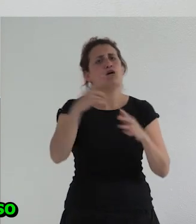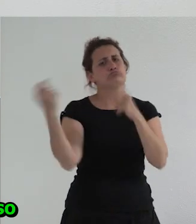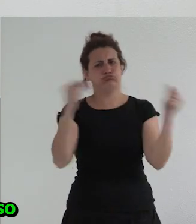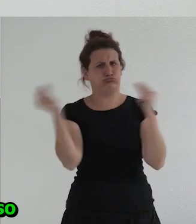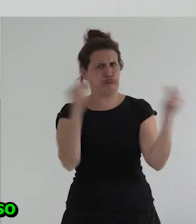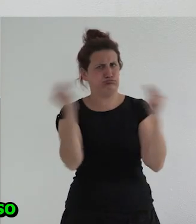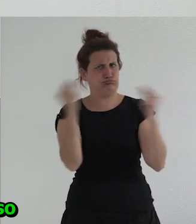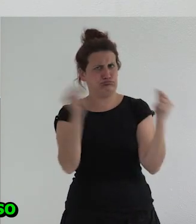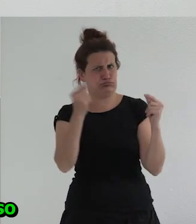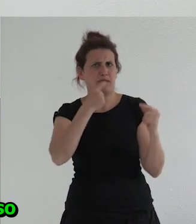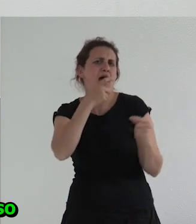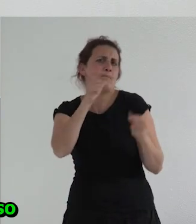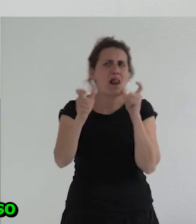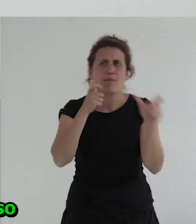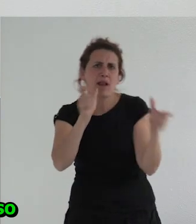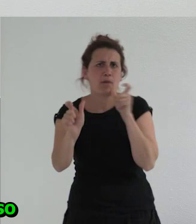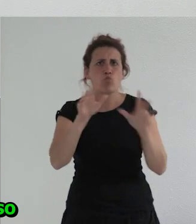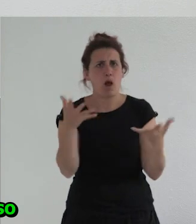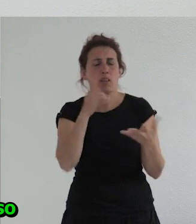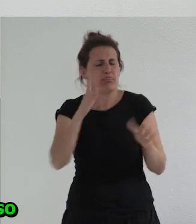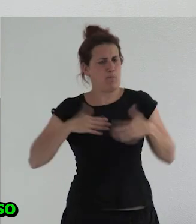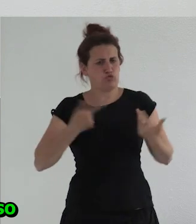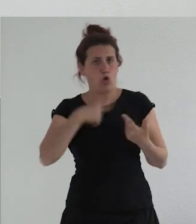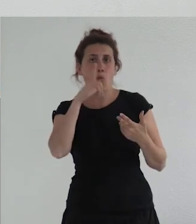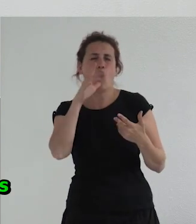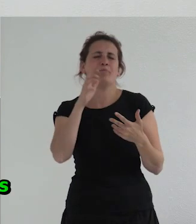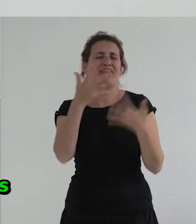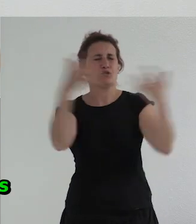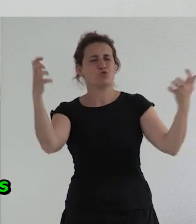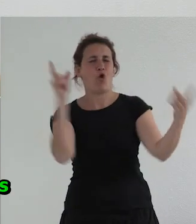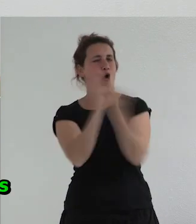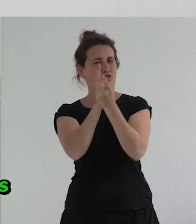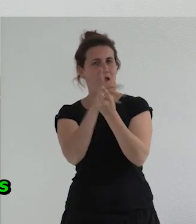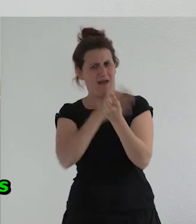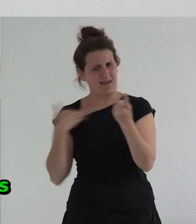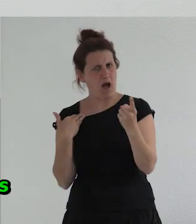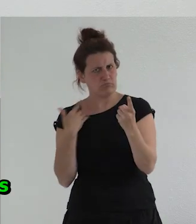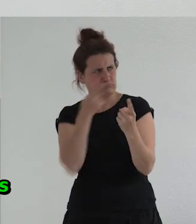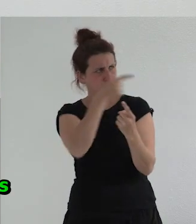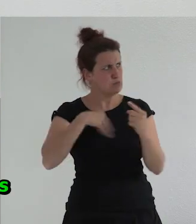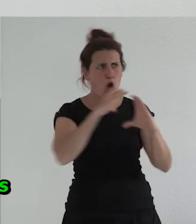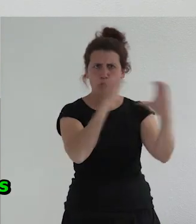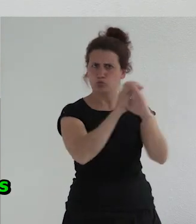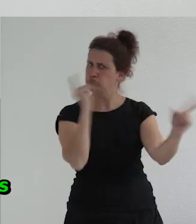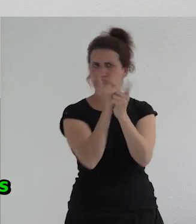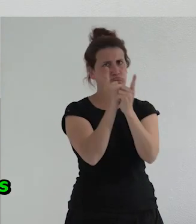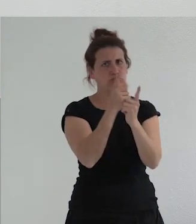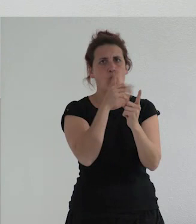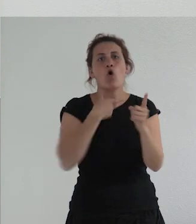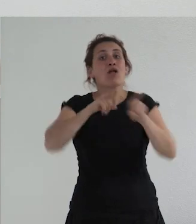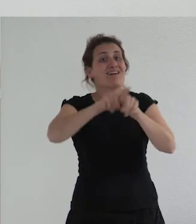dialéctica de pronto apareció un contradiscurso que quería oponerse a este autobús proponiendo un discurso